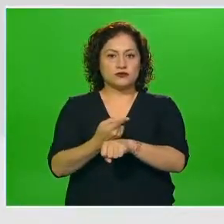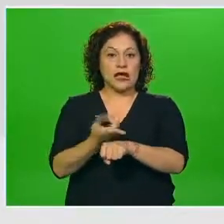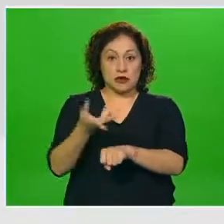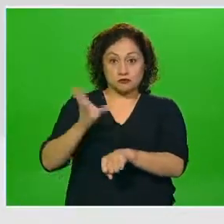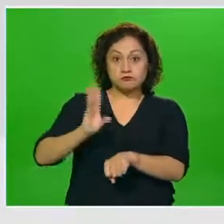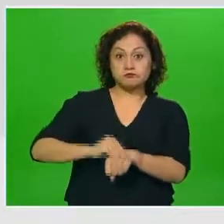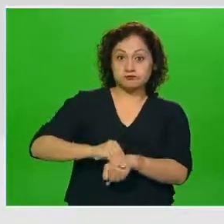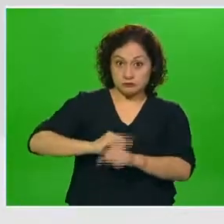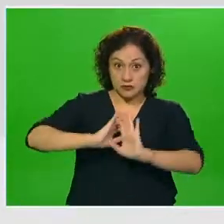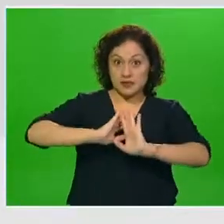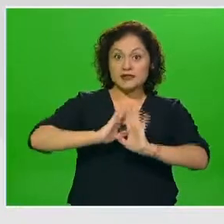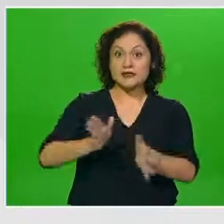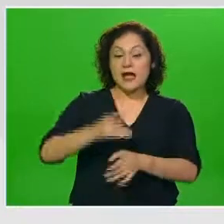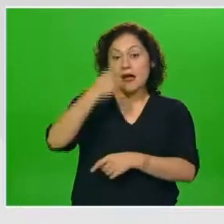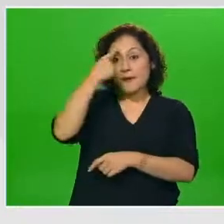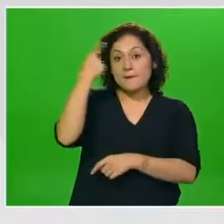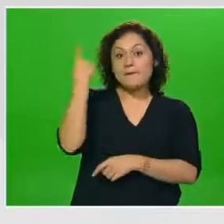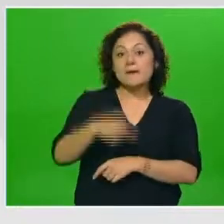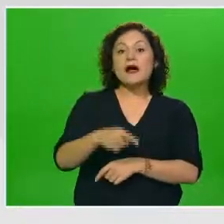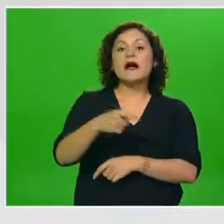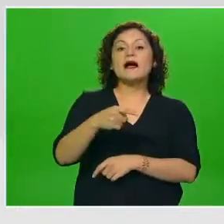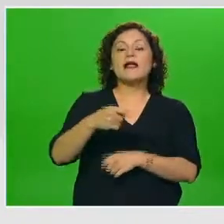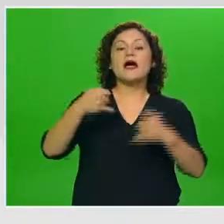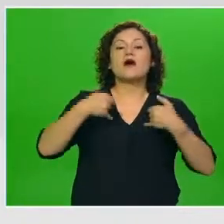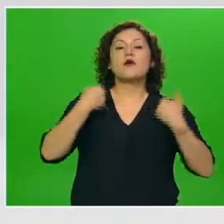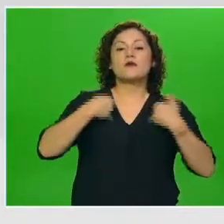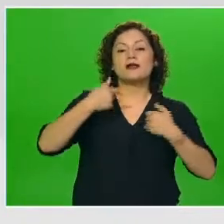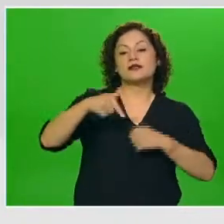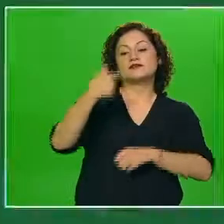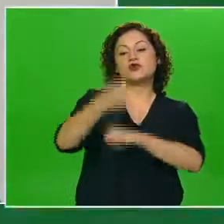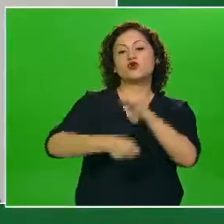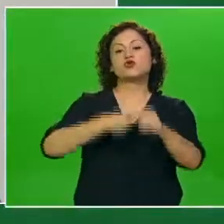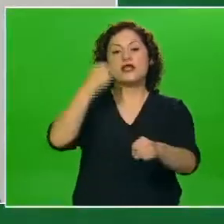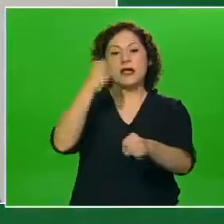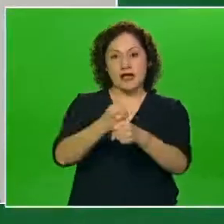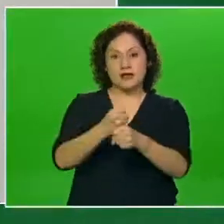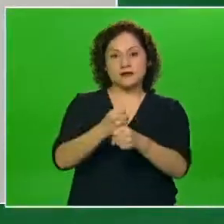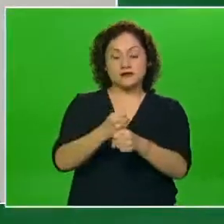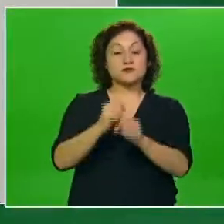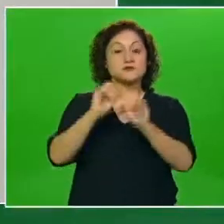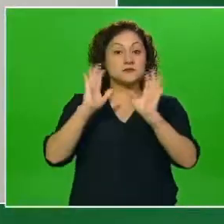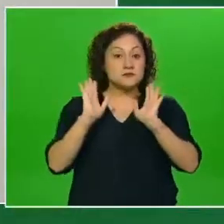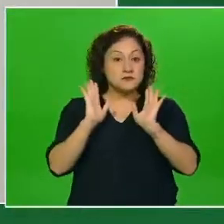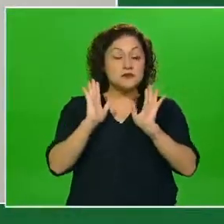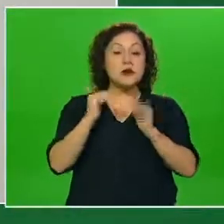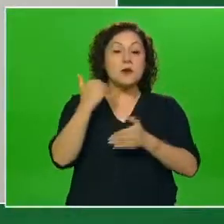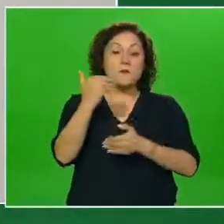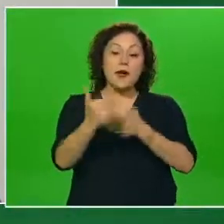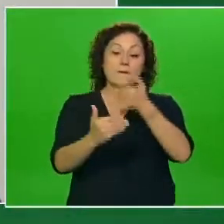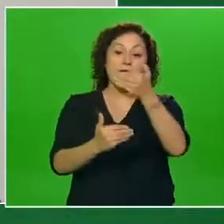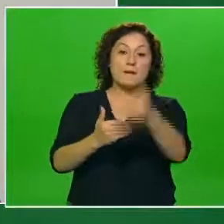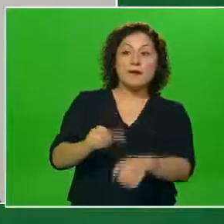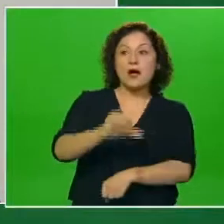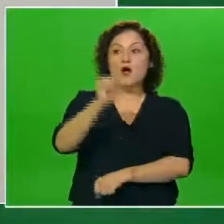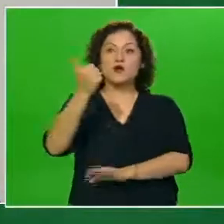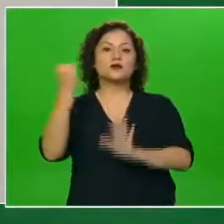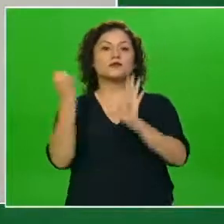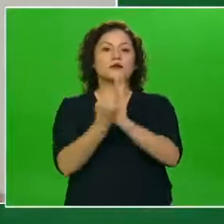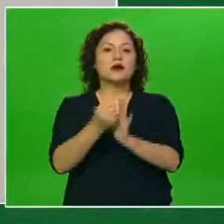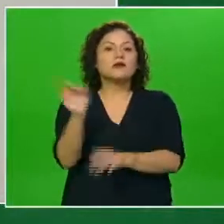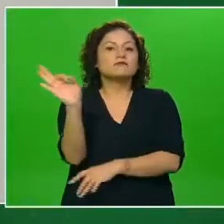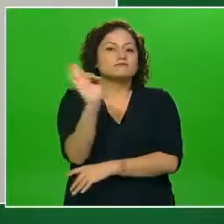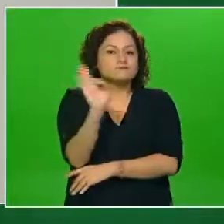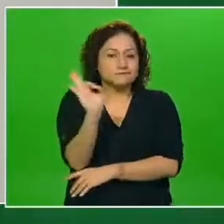vacunar a mayores de 12 años y así puede de seguro suceder en siguientes semanas o meses con otras vacunas. Pues bueno,